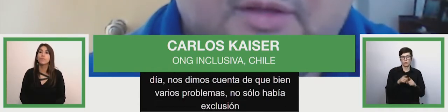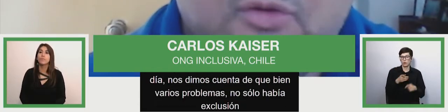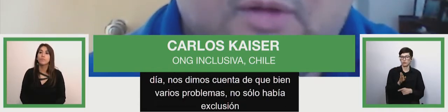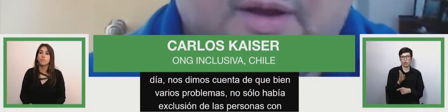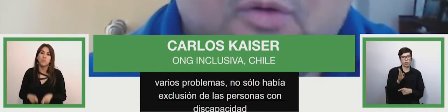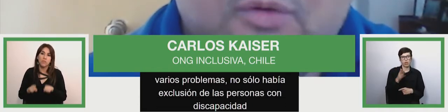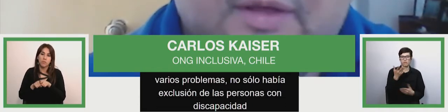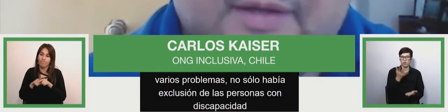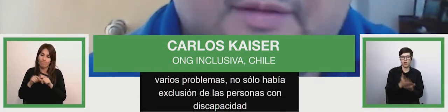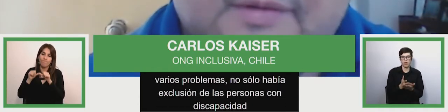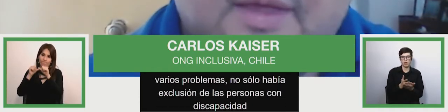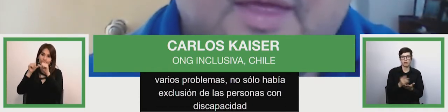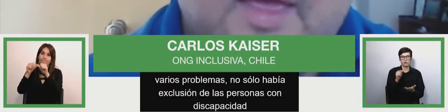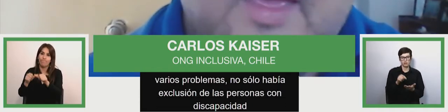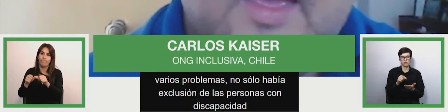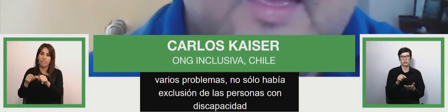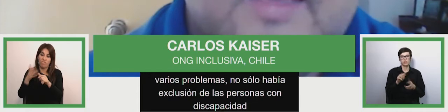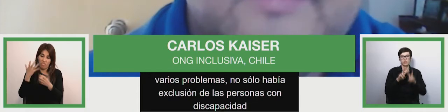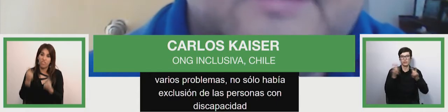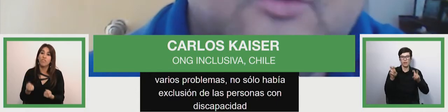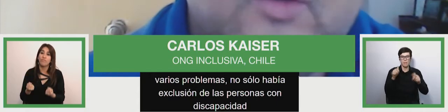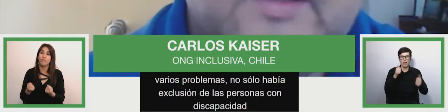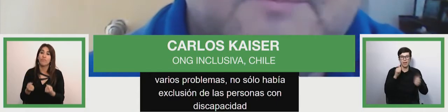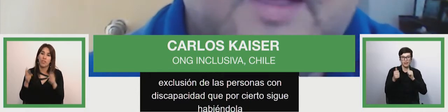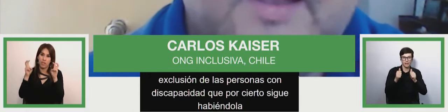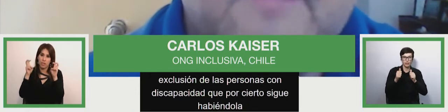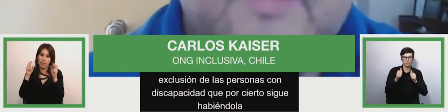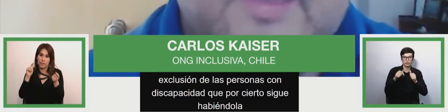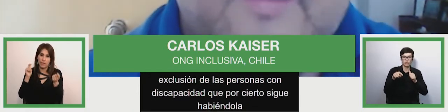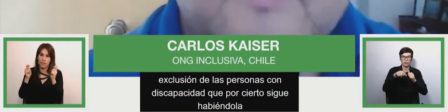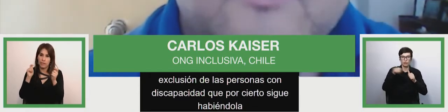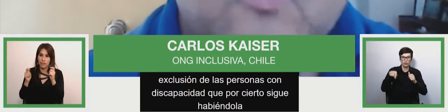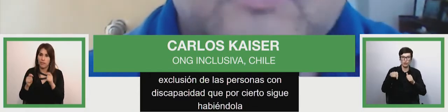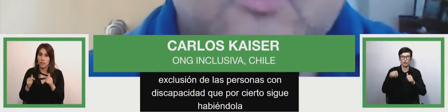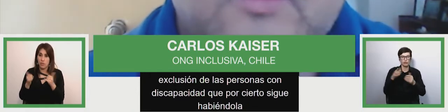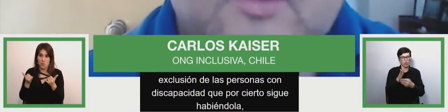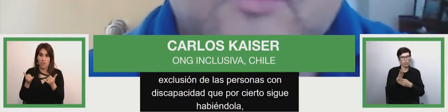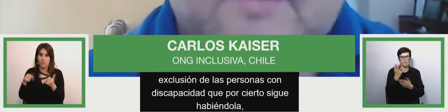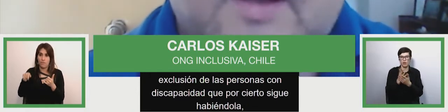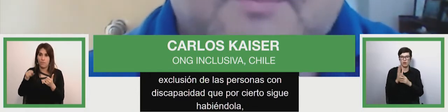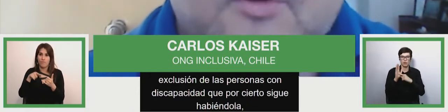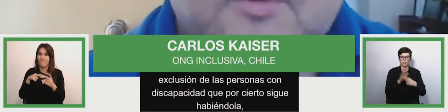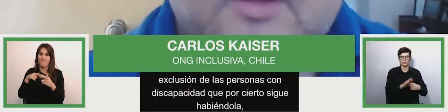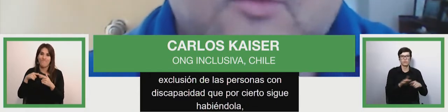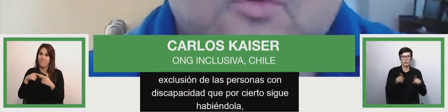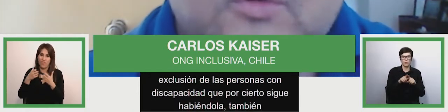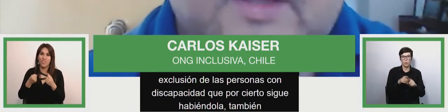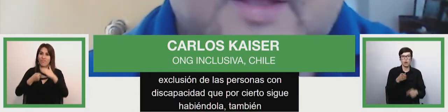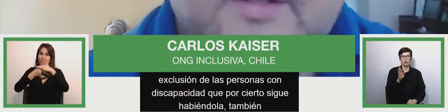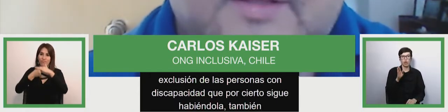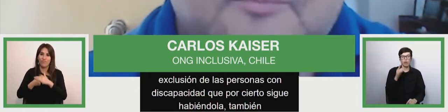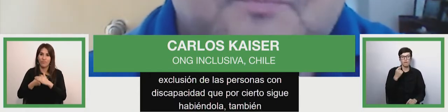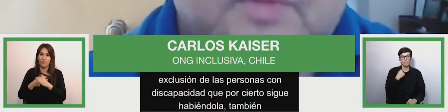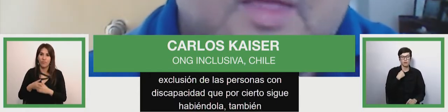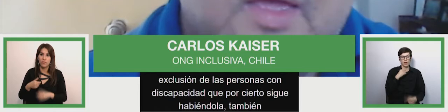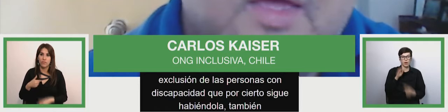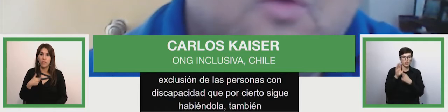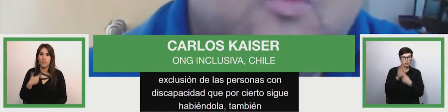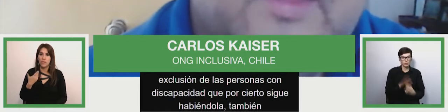en la gestión del riesgo de desastres sino que también había exclusión de los saberes propios de nuestro continente